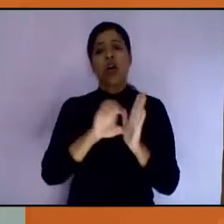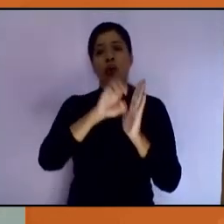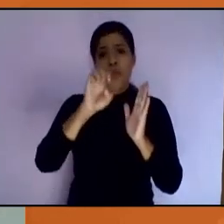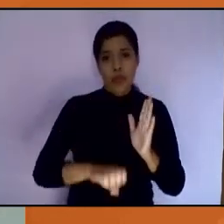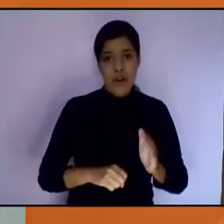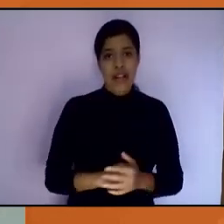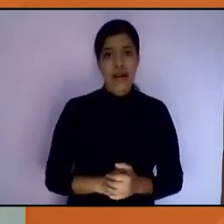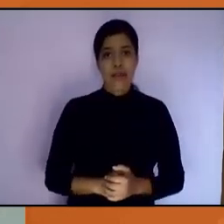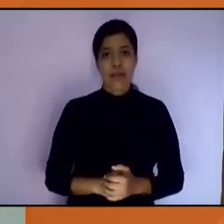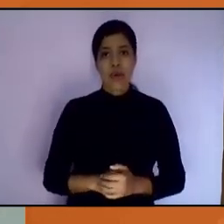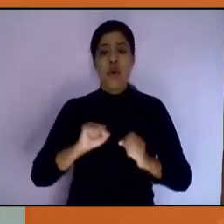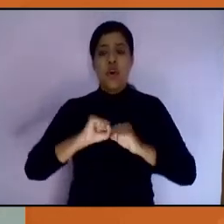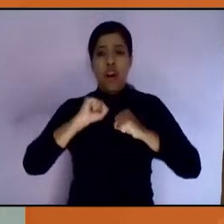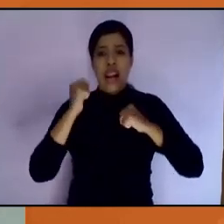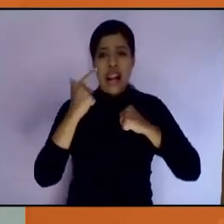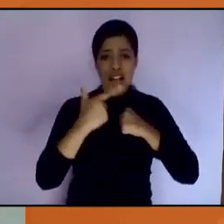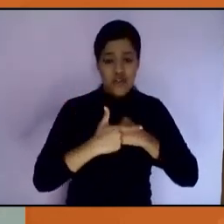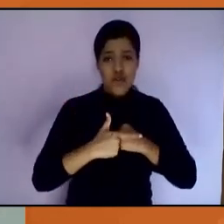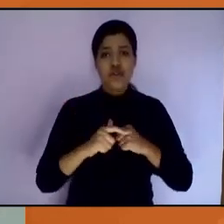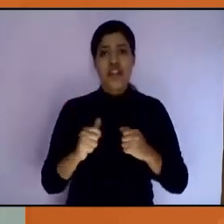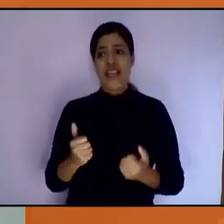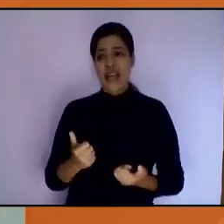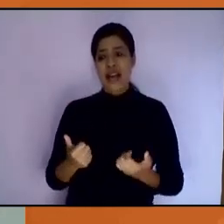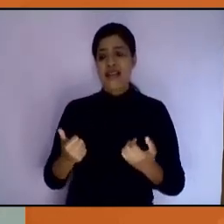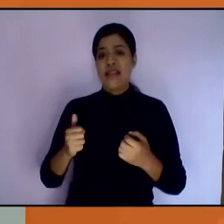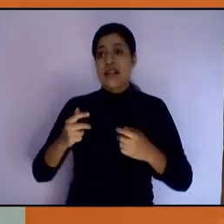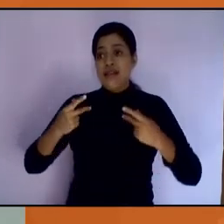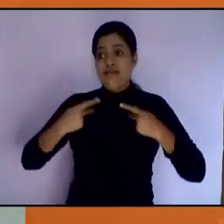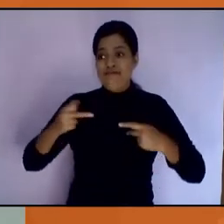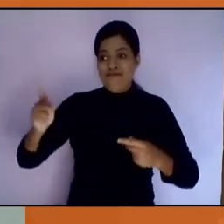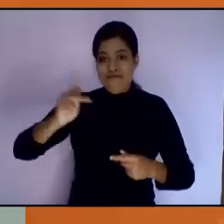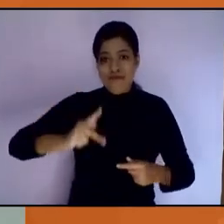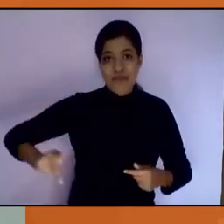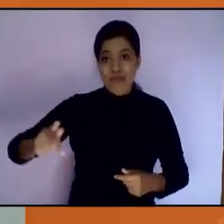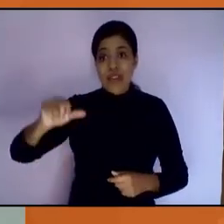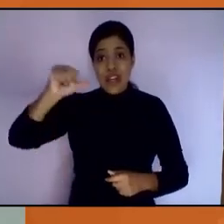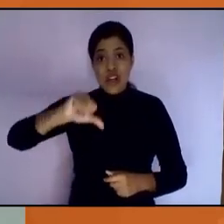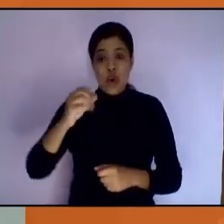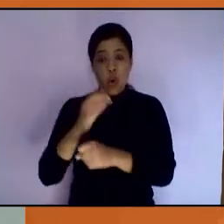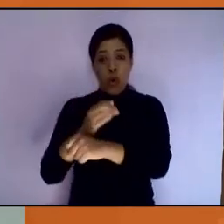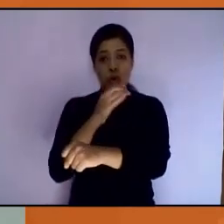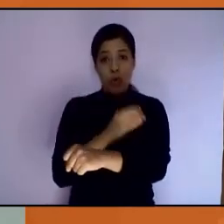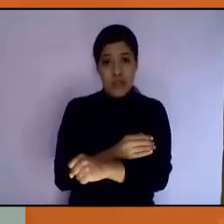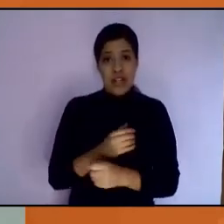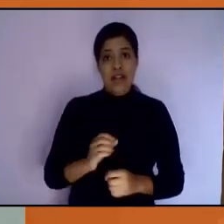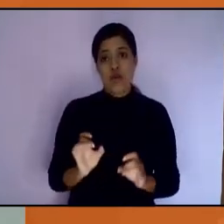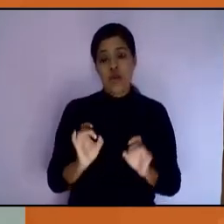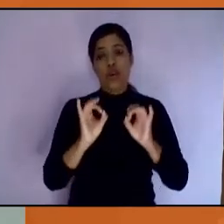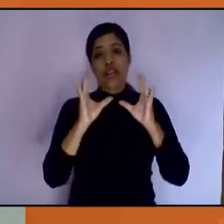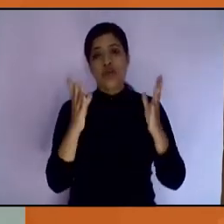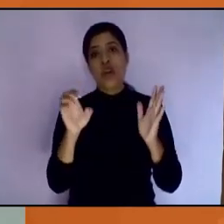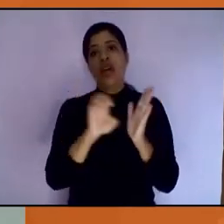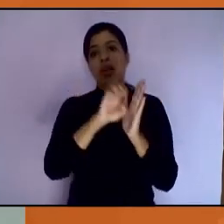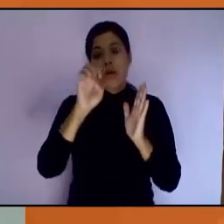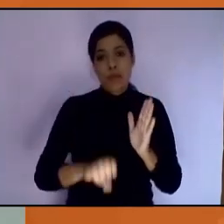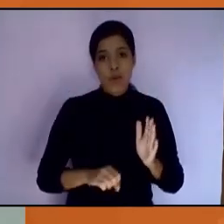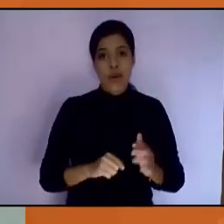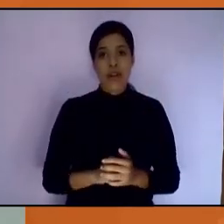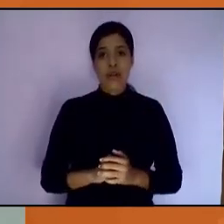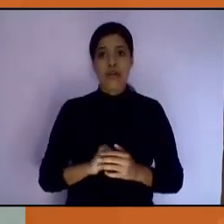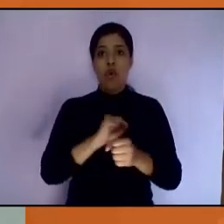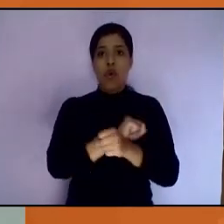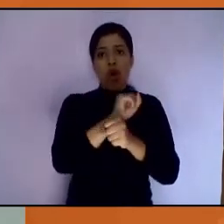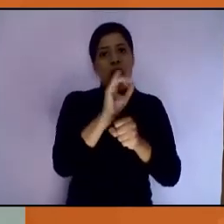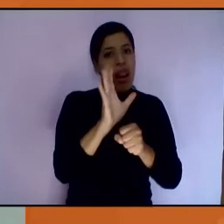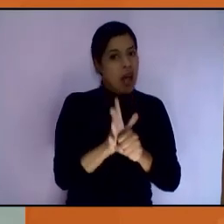esto ha sido la sociedad civil, que hoy mismo, que hoy mismo nos acompaña. Circunstancias como la pandemia,